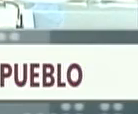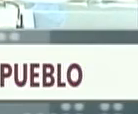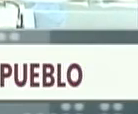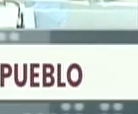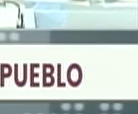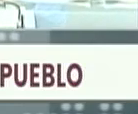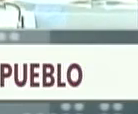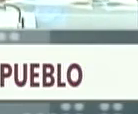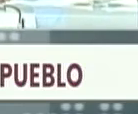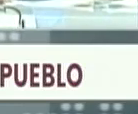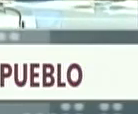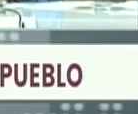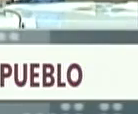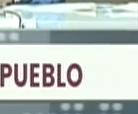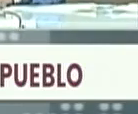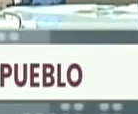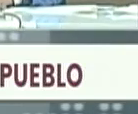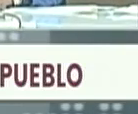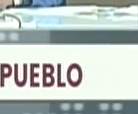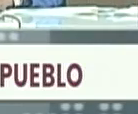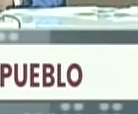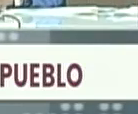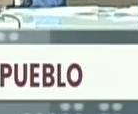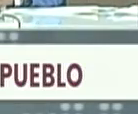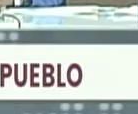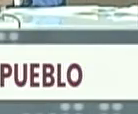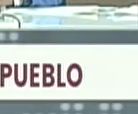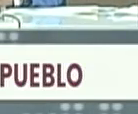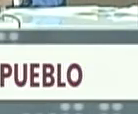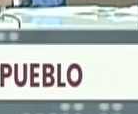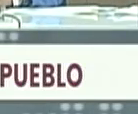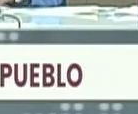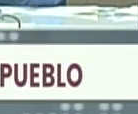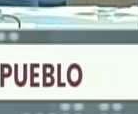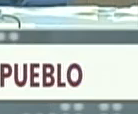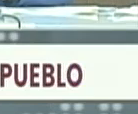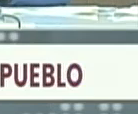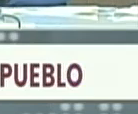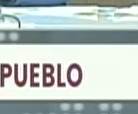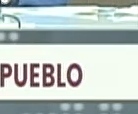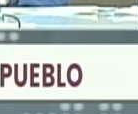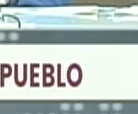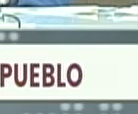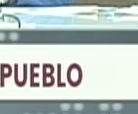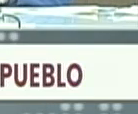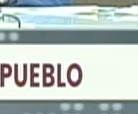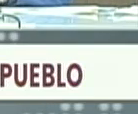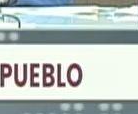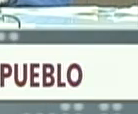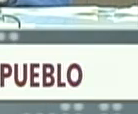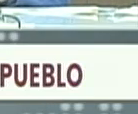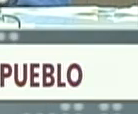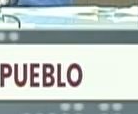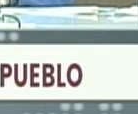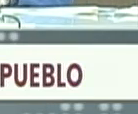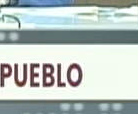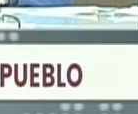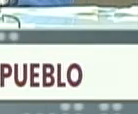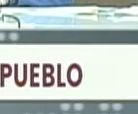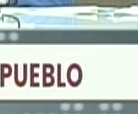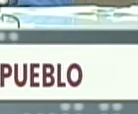Vivas. Bueno, como usted ve, nos están los ministros de distintas áreas, donde hemos hecho seguimiento, presidente,